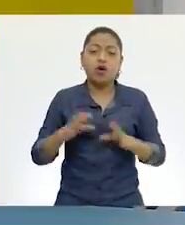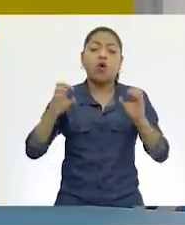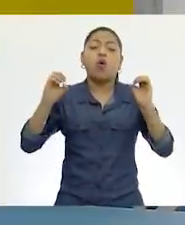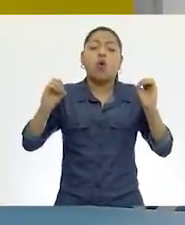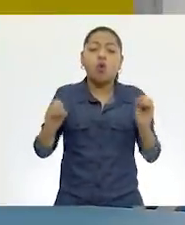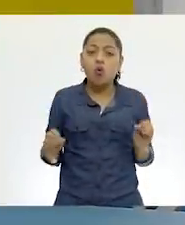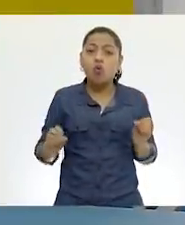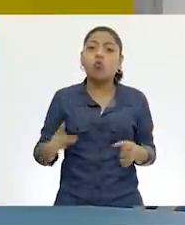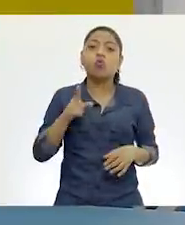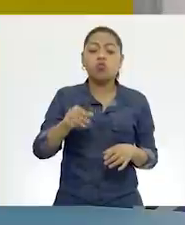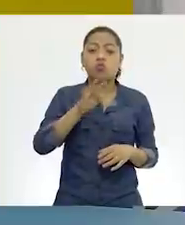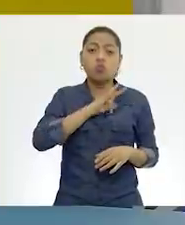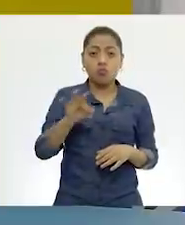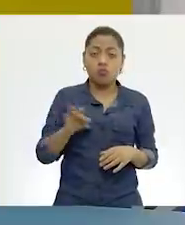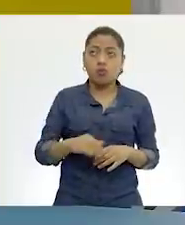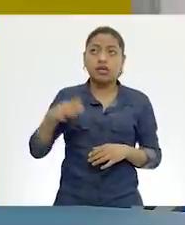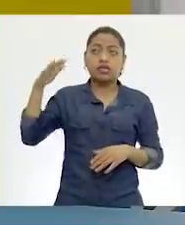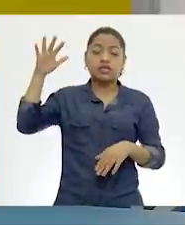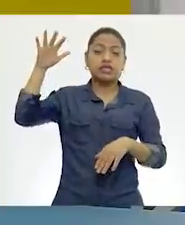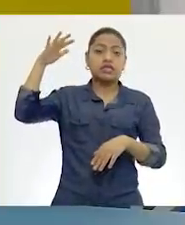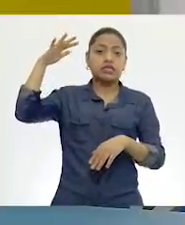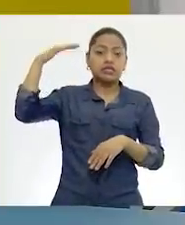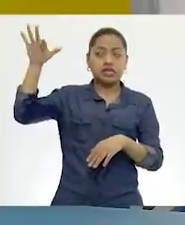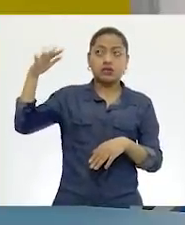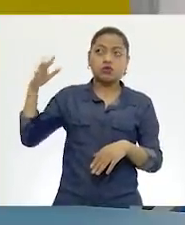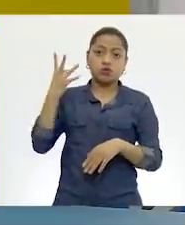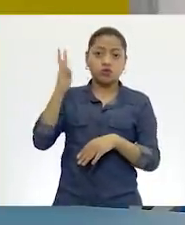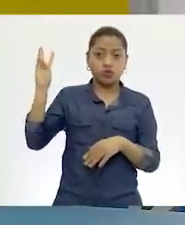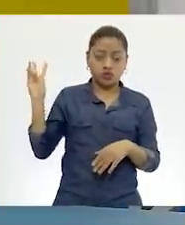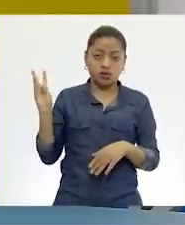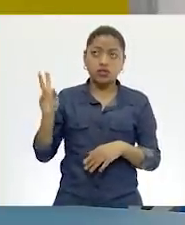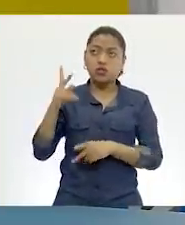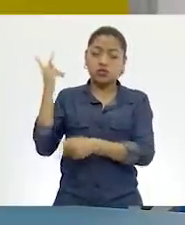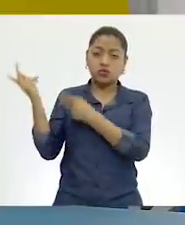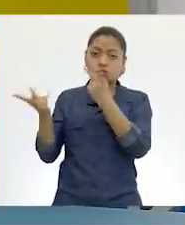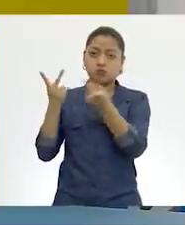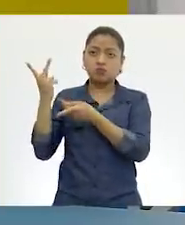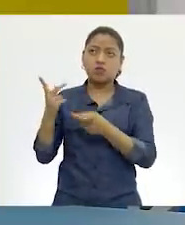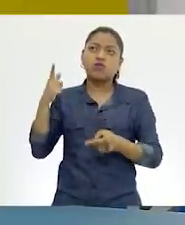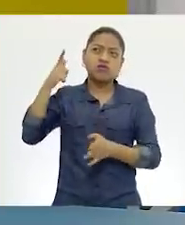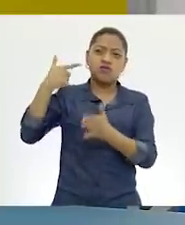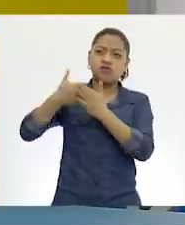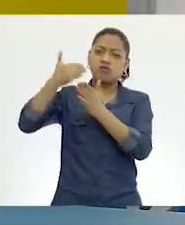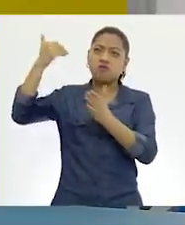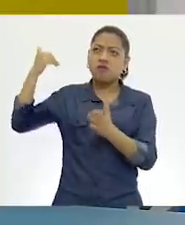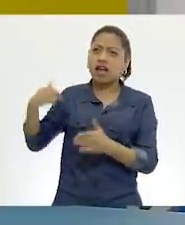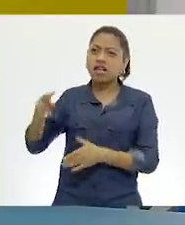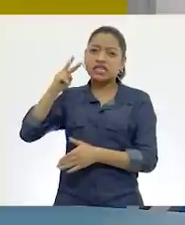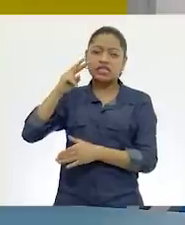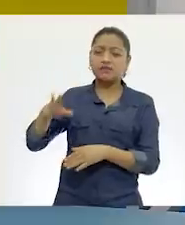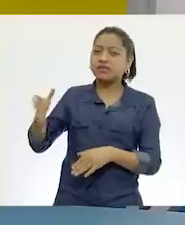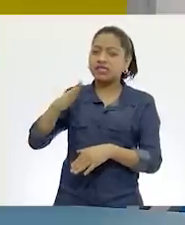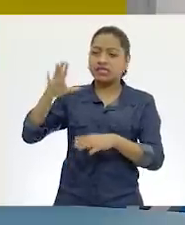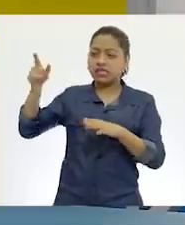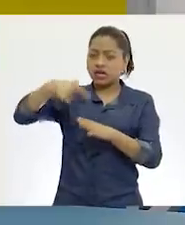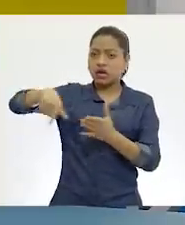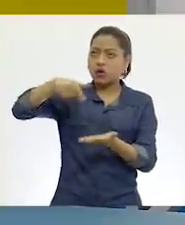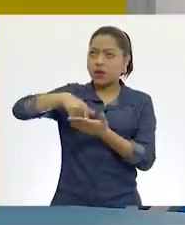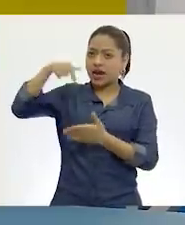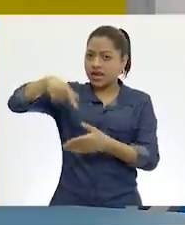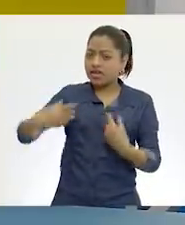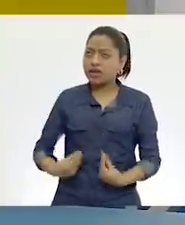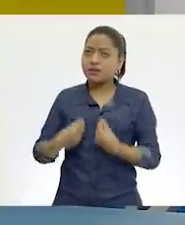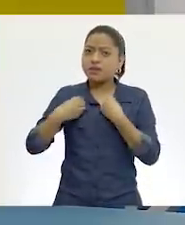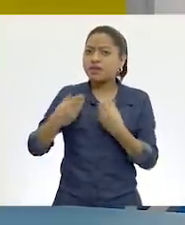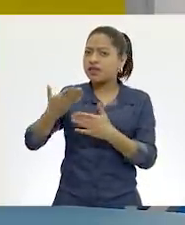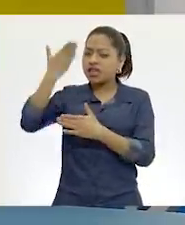si tienes en tu casa a tus papás, tus abuelitos, pues también podrías preguntarles cómo era la comunidad desde antes de que yo naciera o cuando tú